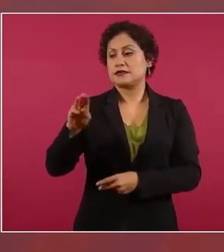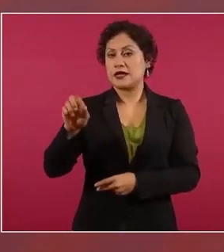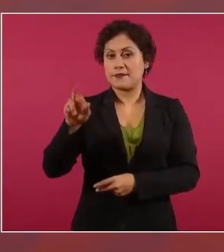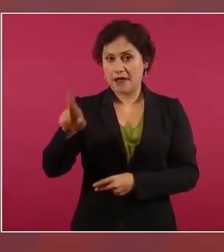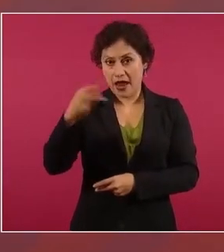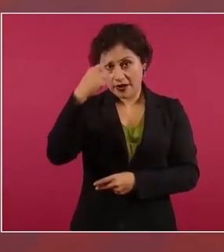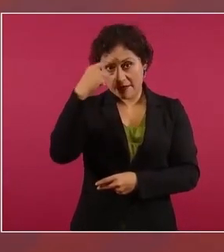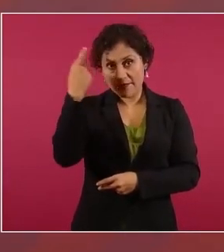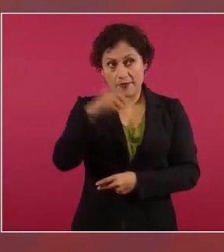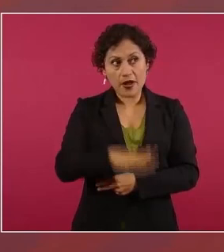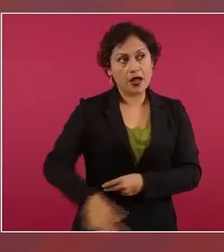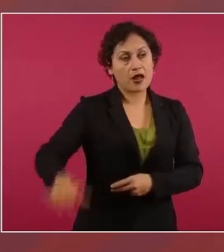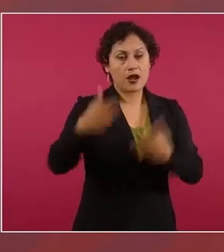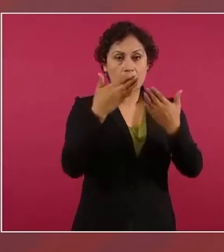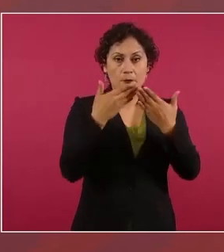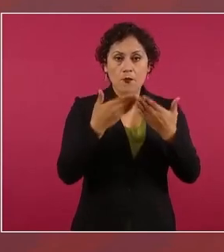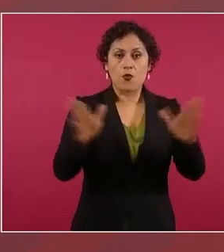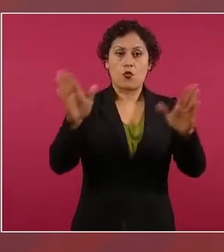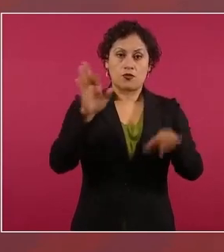pública